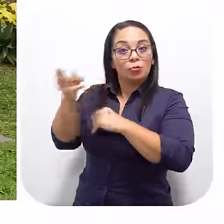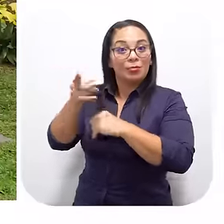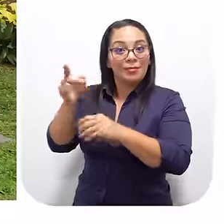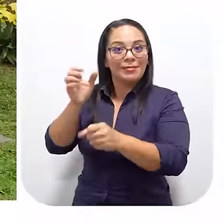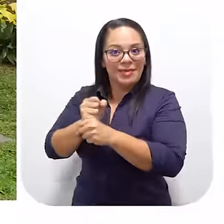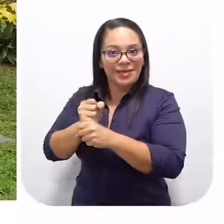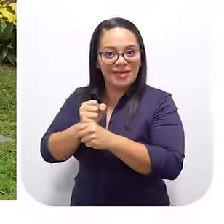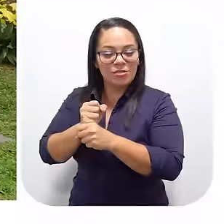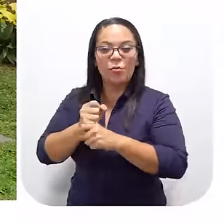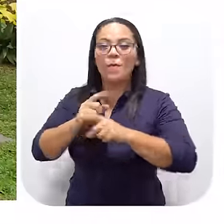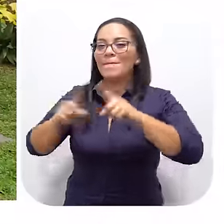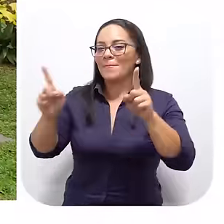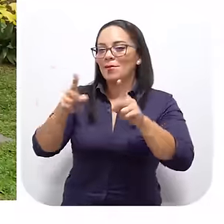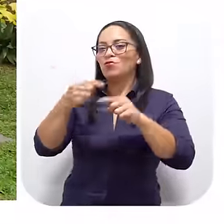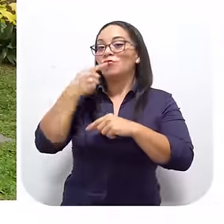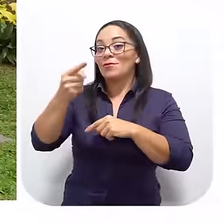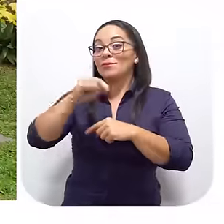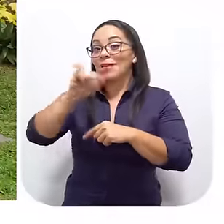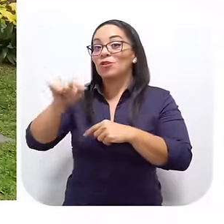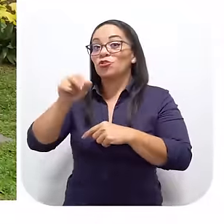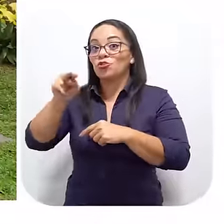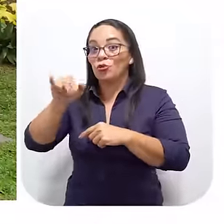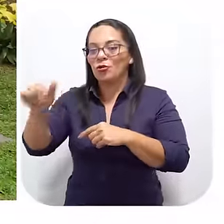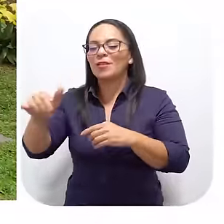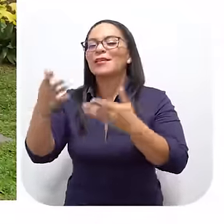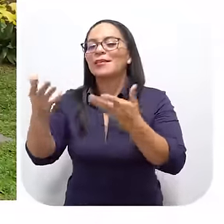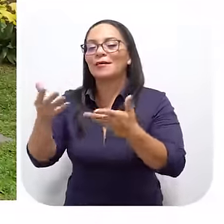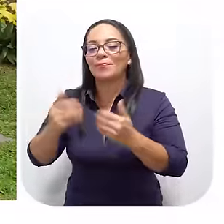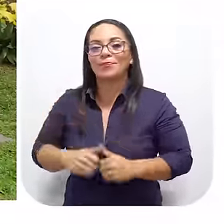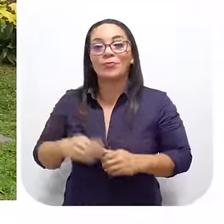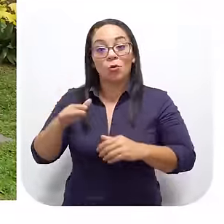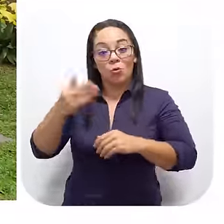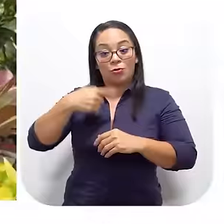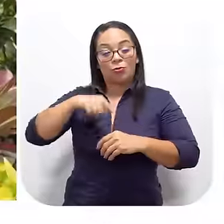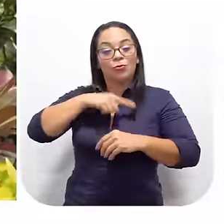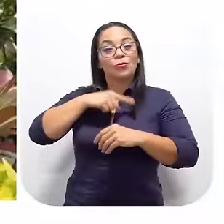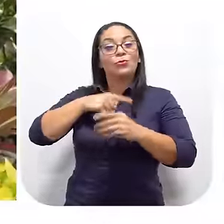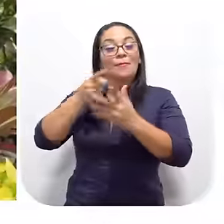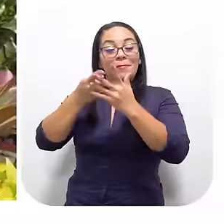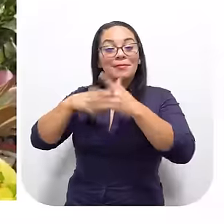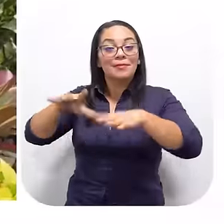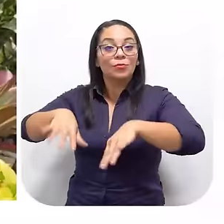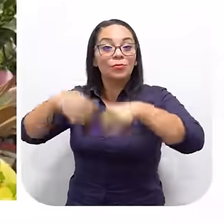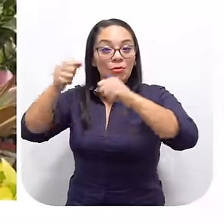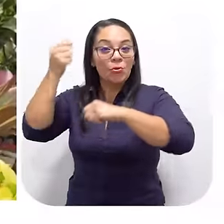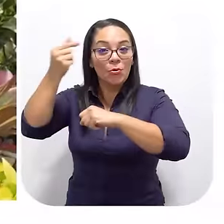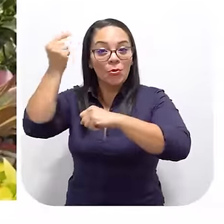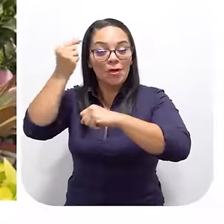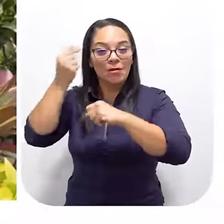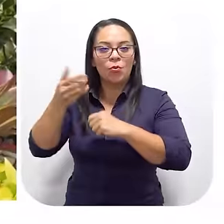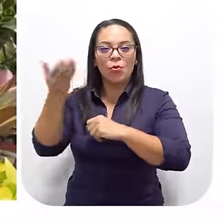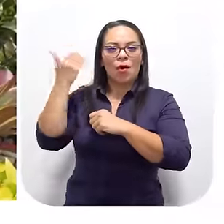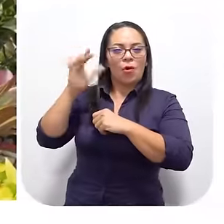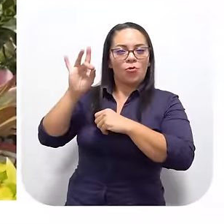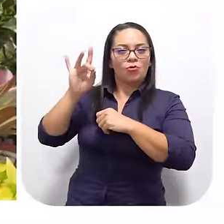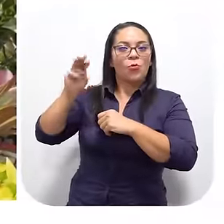yo quiero hablar De un proyecto Que ellos han emprendido Pero nada más Le voy a decir A don Johnny Que Cuando nosotros Entramos